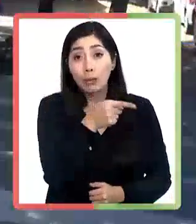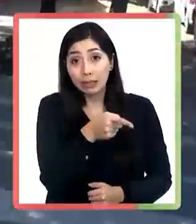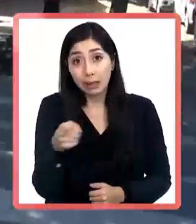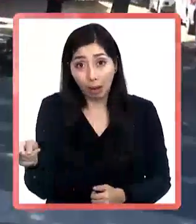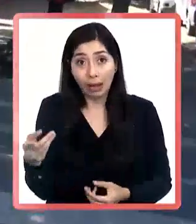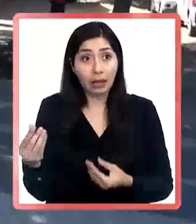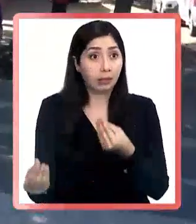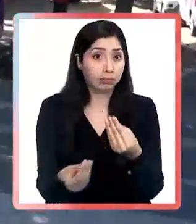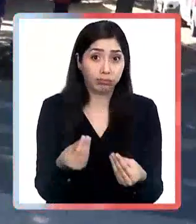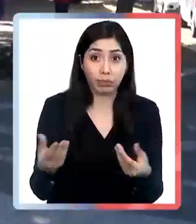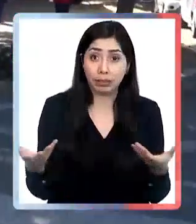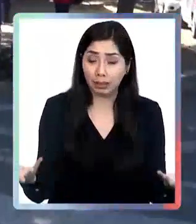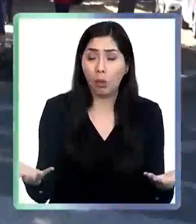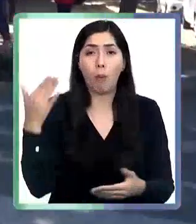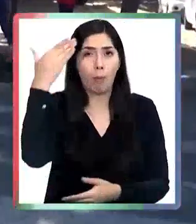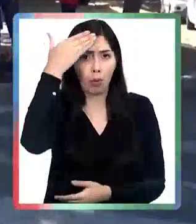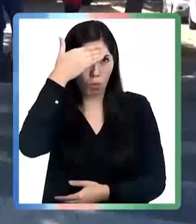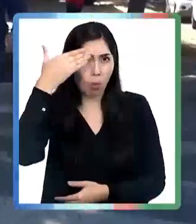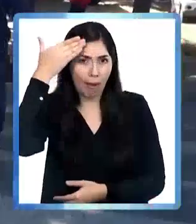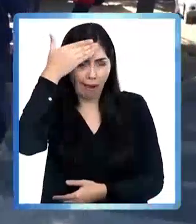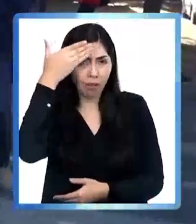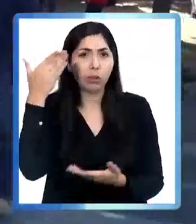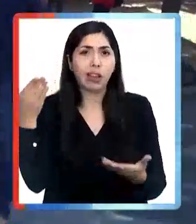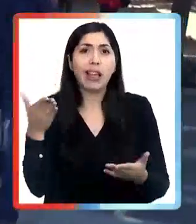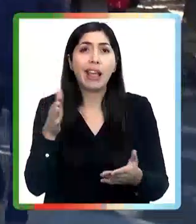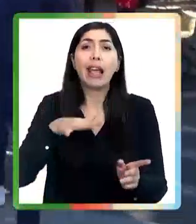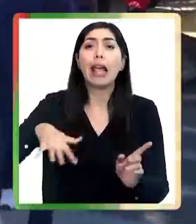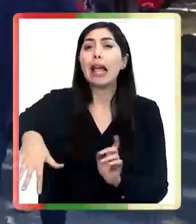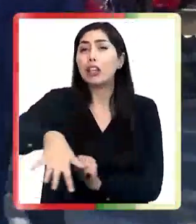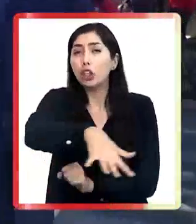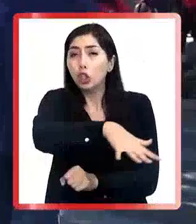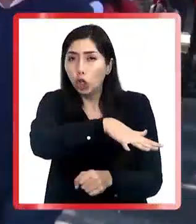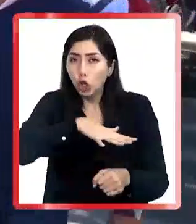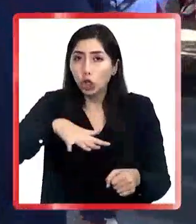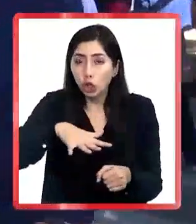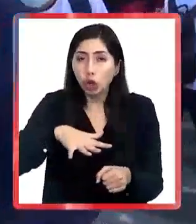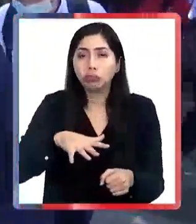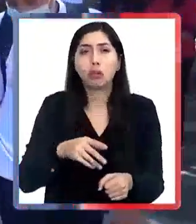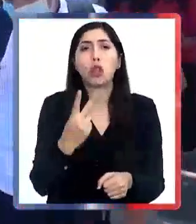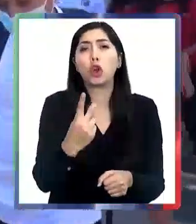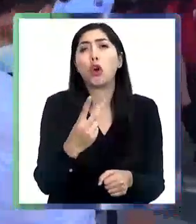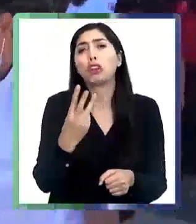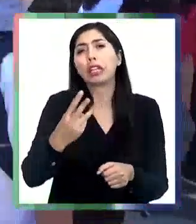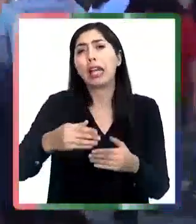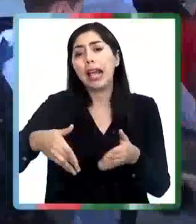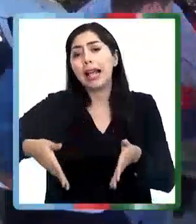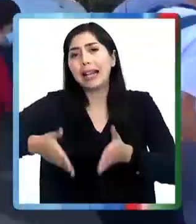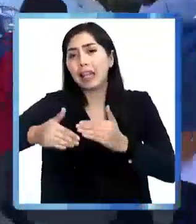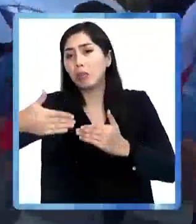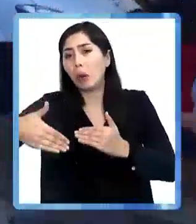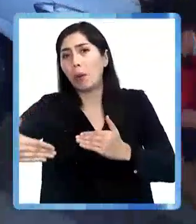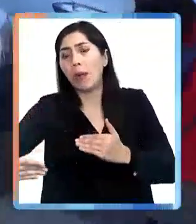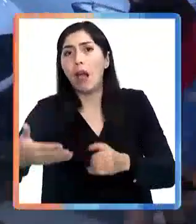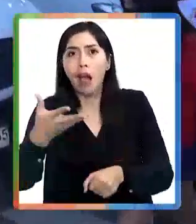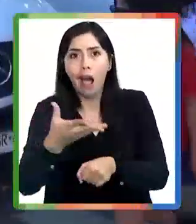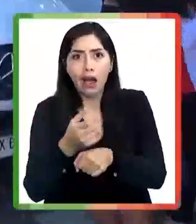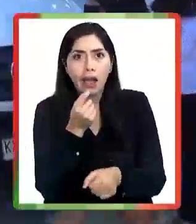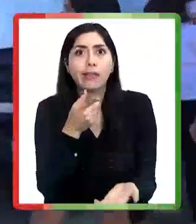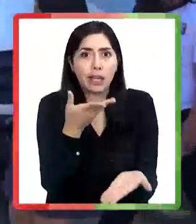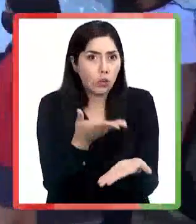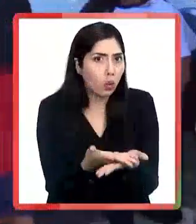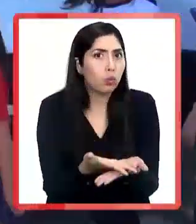que tampoco es para colocar una voz de alarma, pero es bastante preocupante, es que en el entorno, no inmediato, sino que en dos o tres cuadras paraderos, se han generado estas denuncias